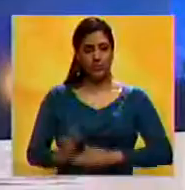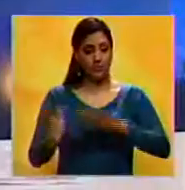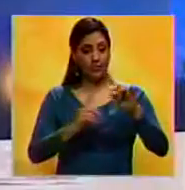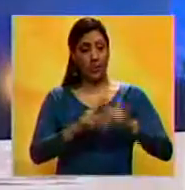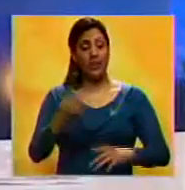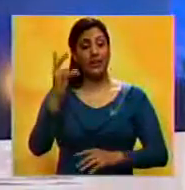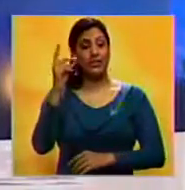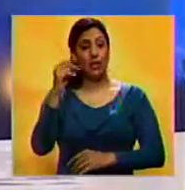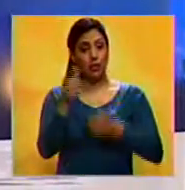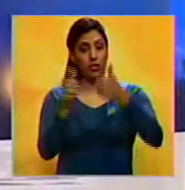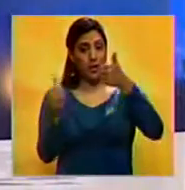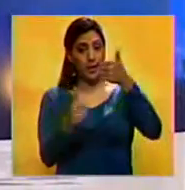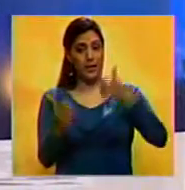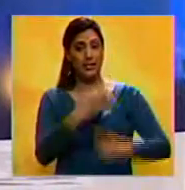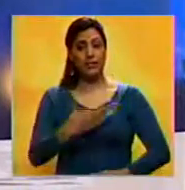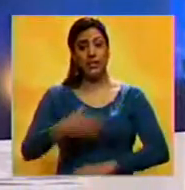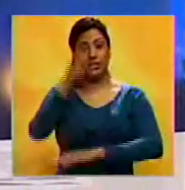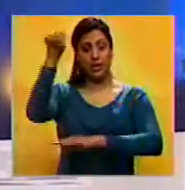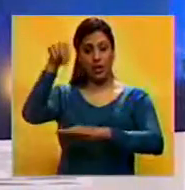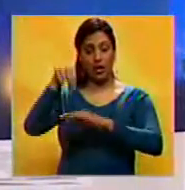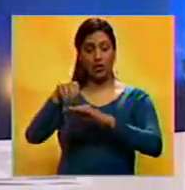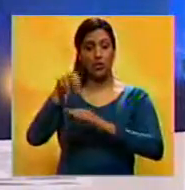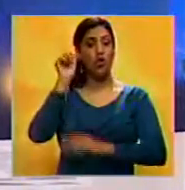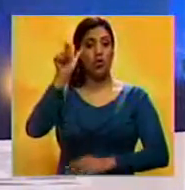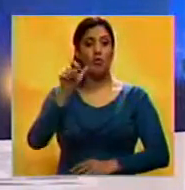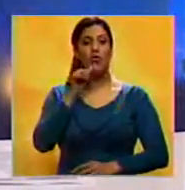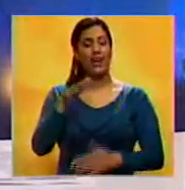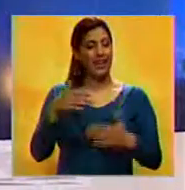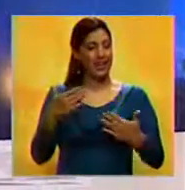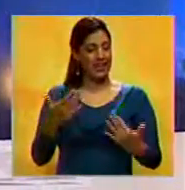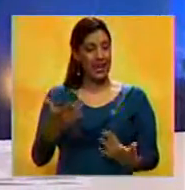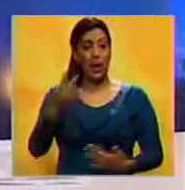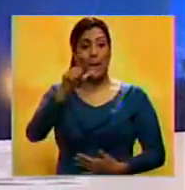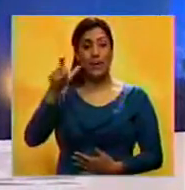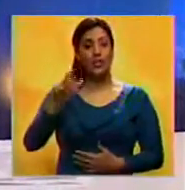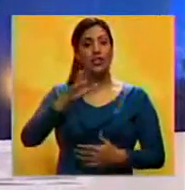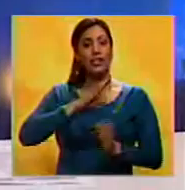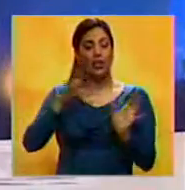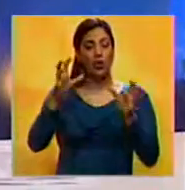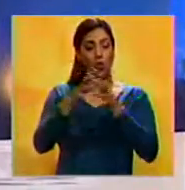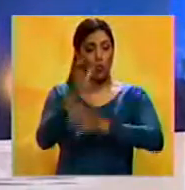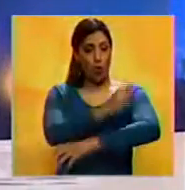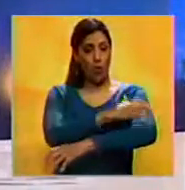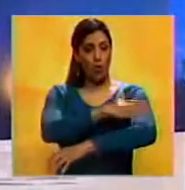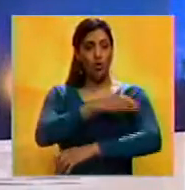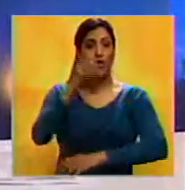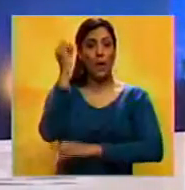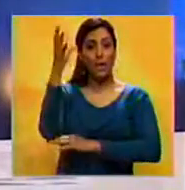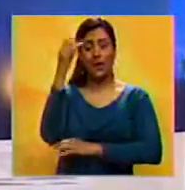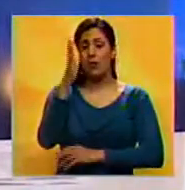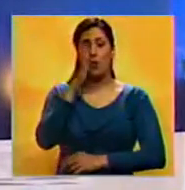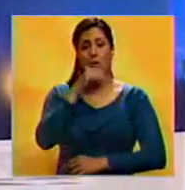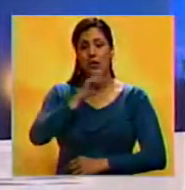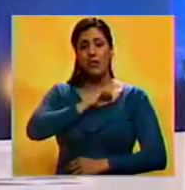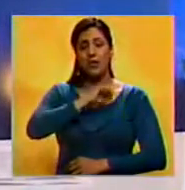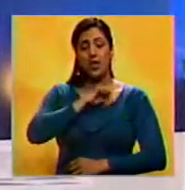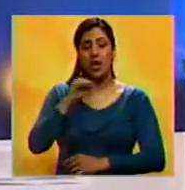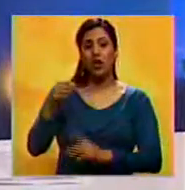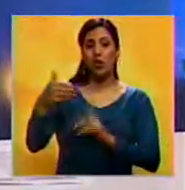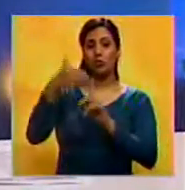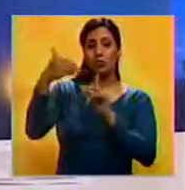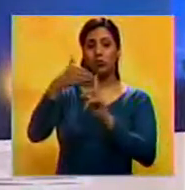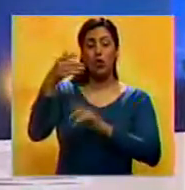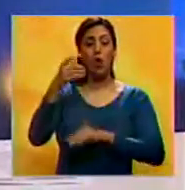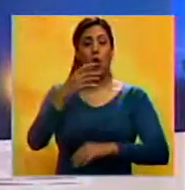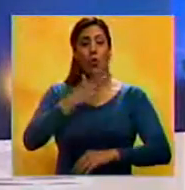La segunda vicepresidenta de la Asamblea Nacional, Deni Fernández, afirmó que quienes conforman el bloque opositor en el Parlamento no temen a las amenazas del